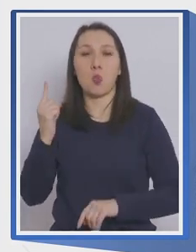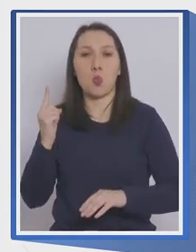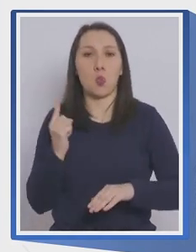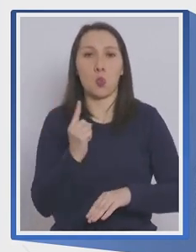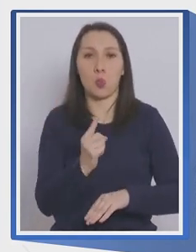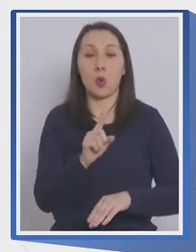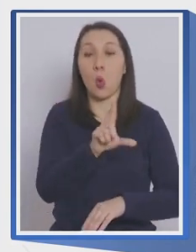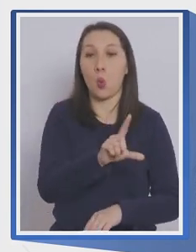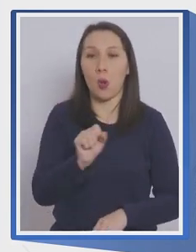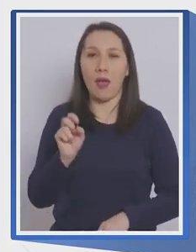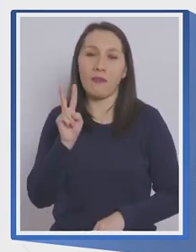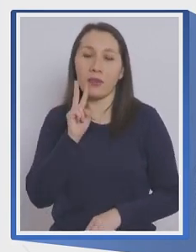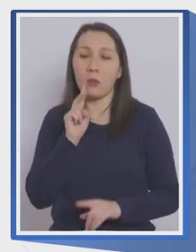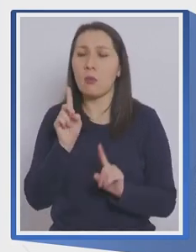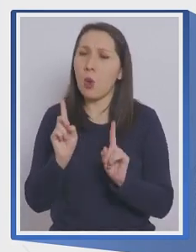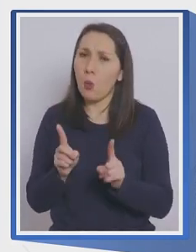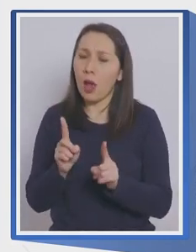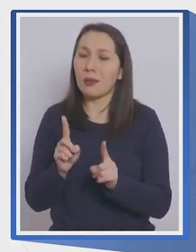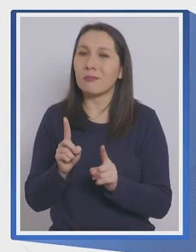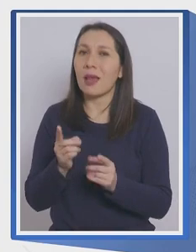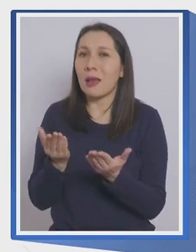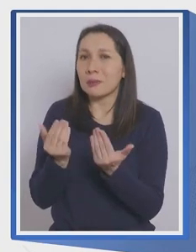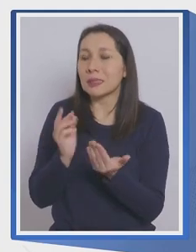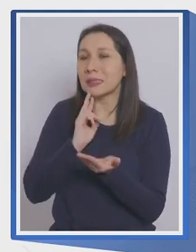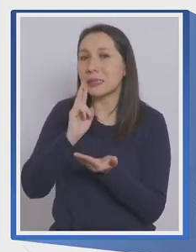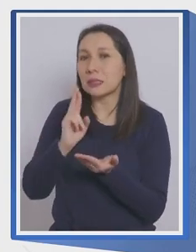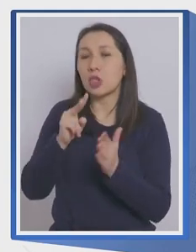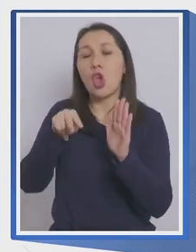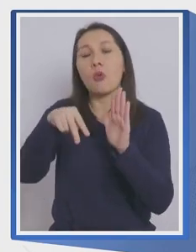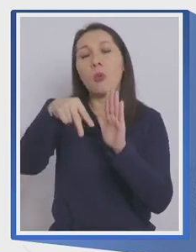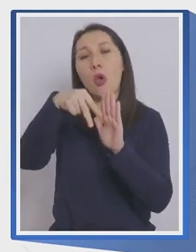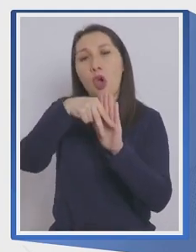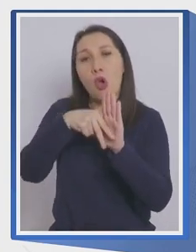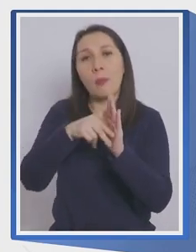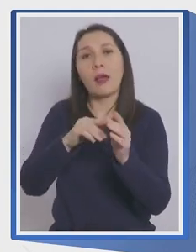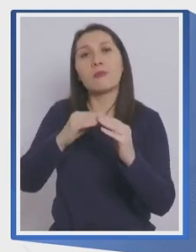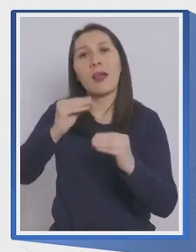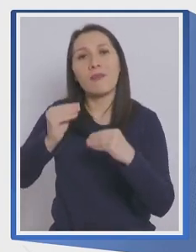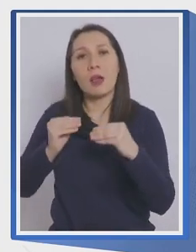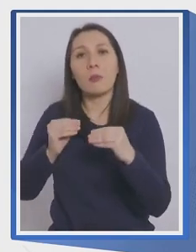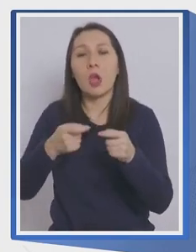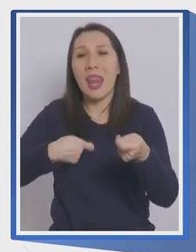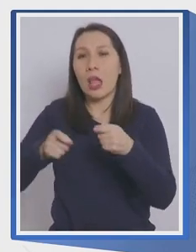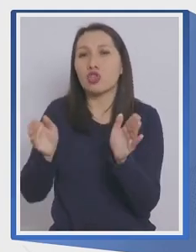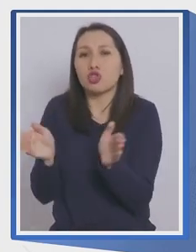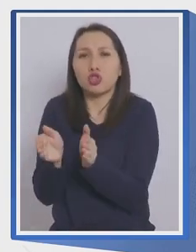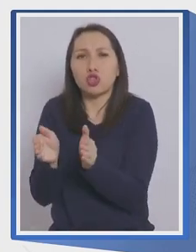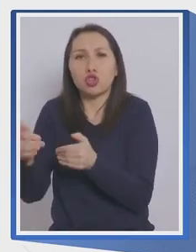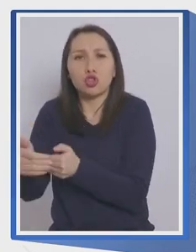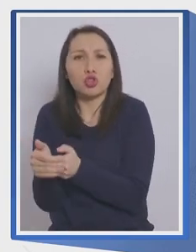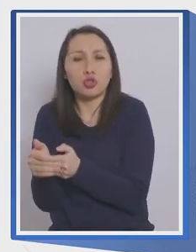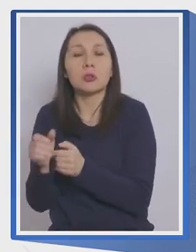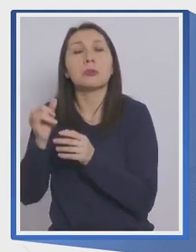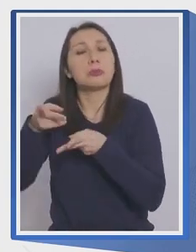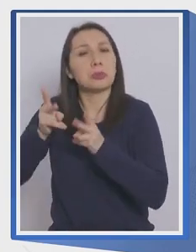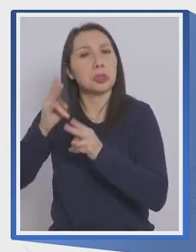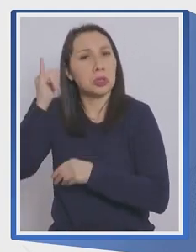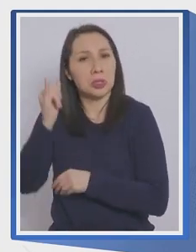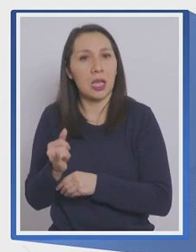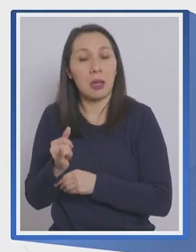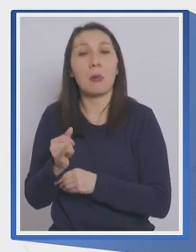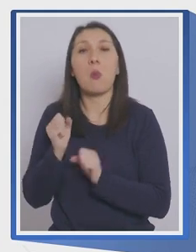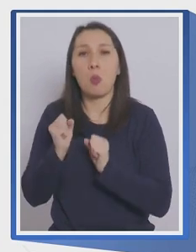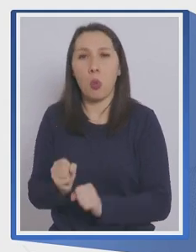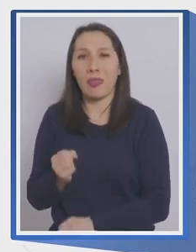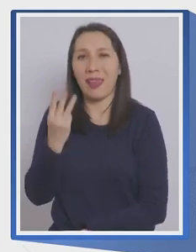Pero respondiendo a una necesidad muy sentida, la norma se flexibiliza para los comercios de menor tamaño, donde siempre podrá haber al